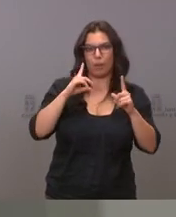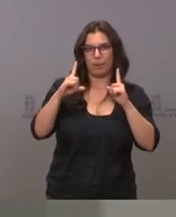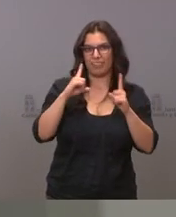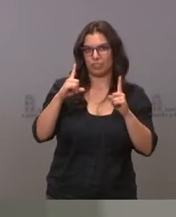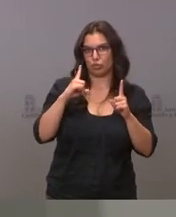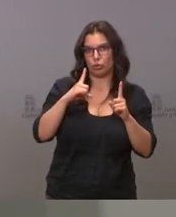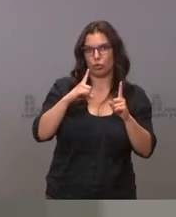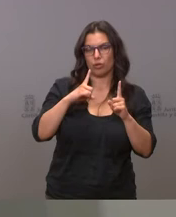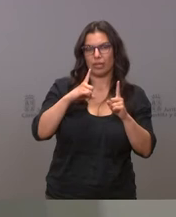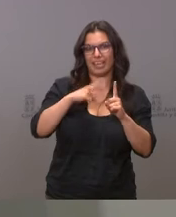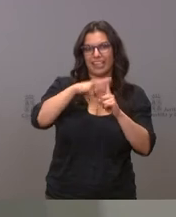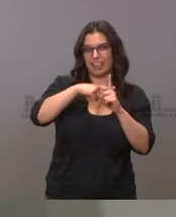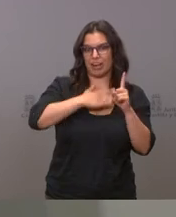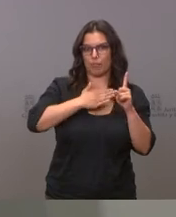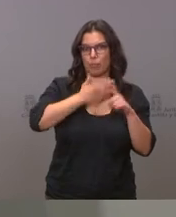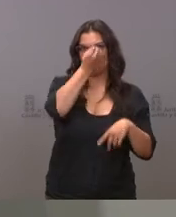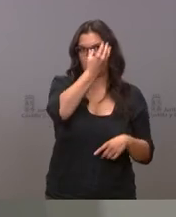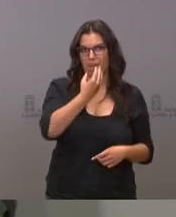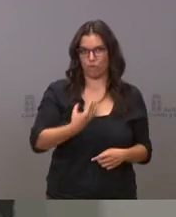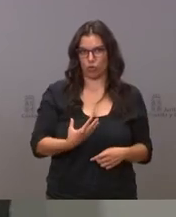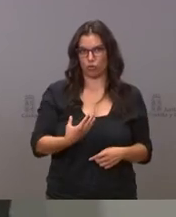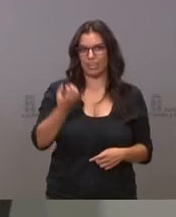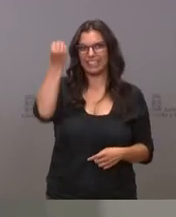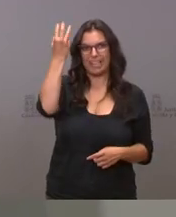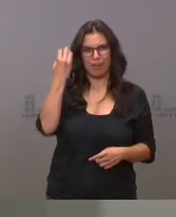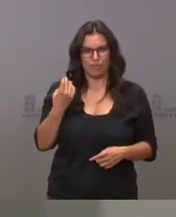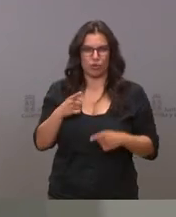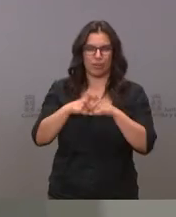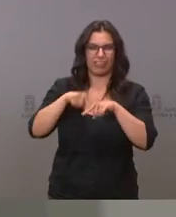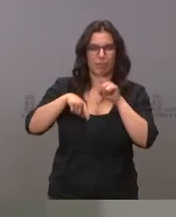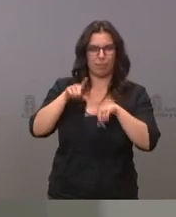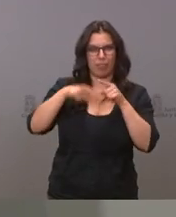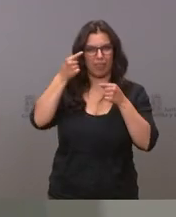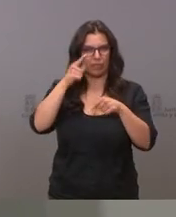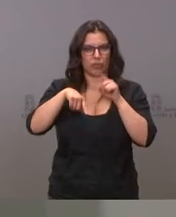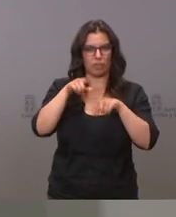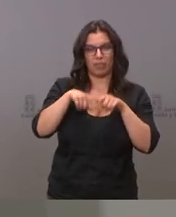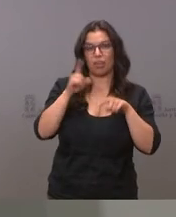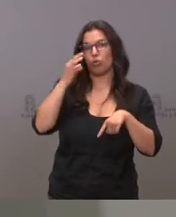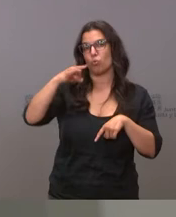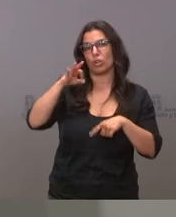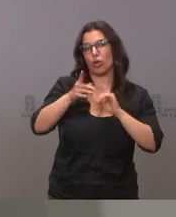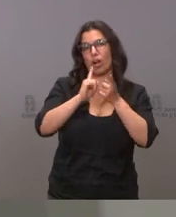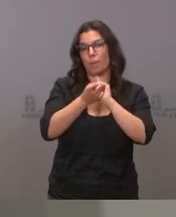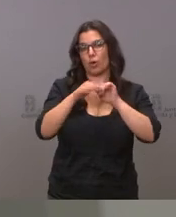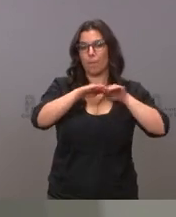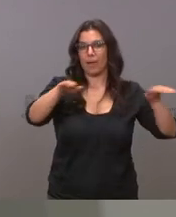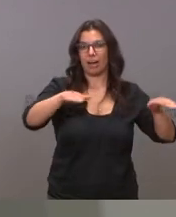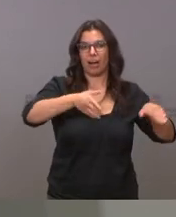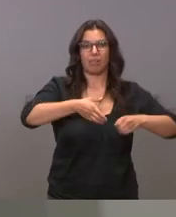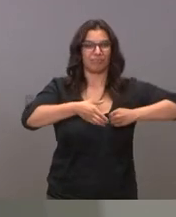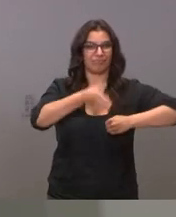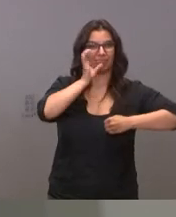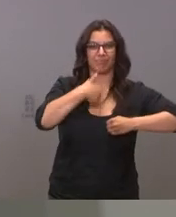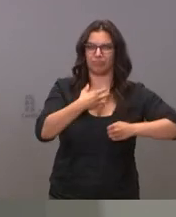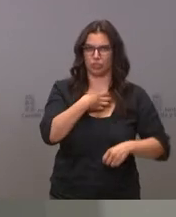en el semáforo quitando el asunto de que no se puede consumir en barra y nosotros esperamos que